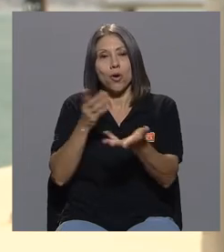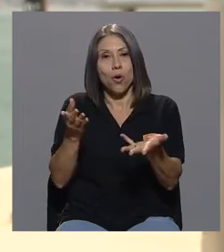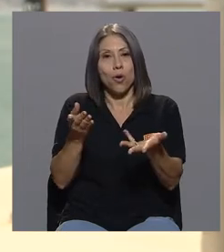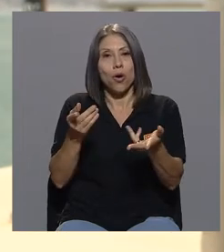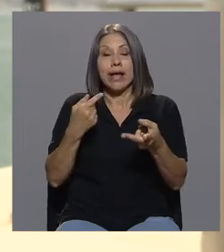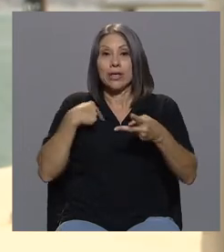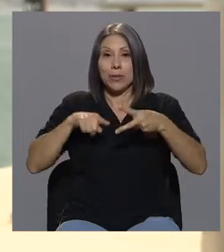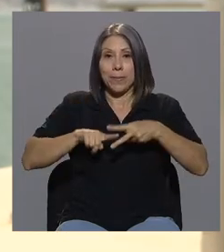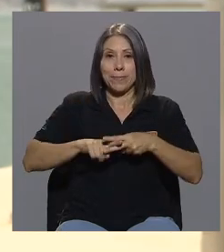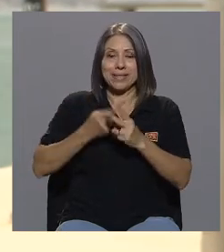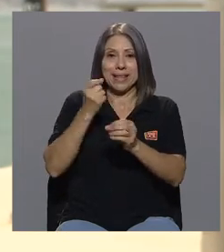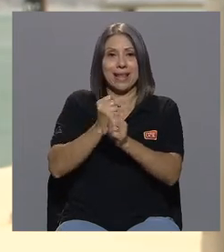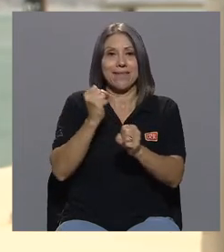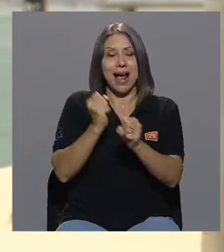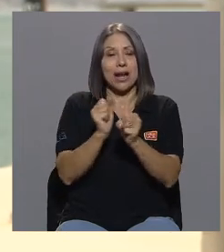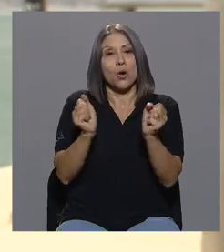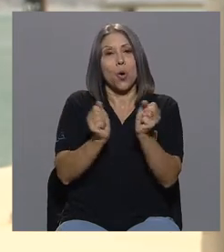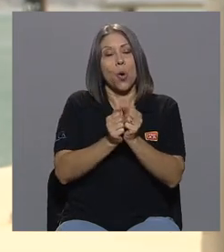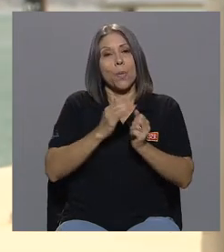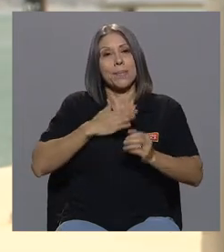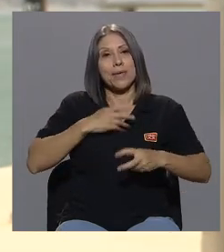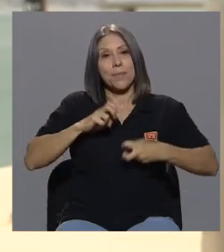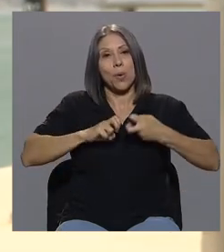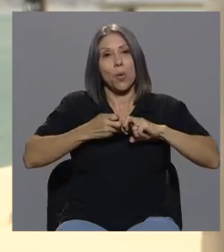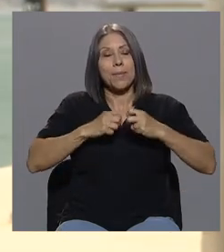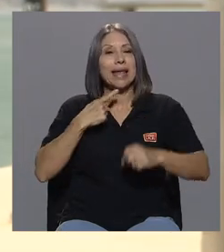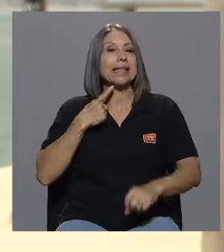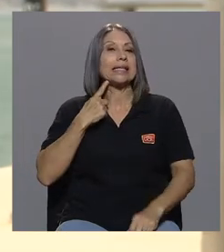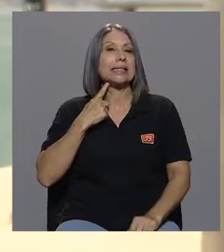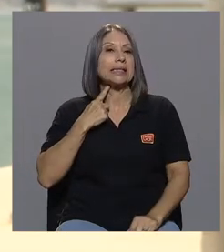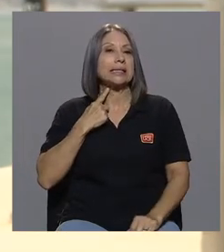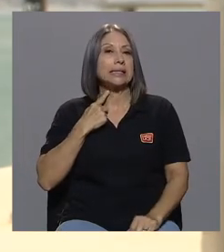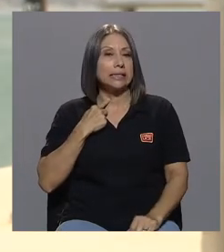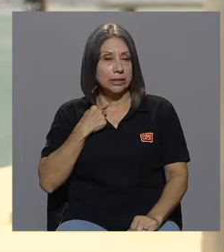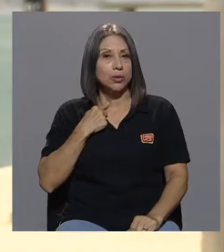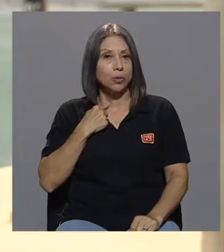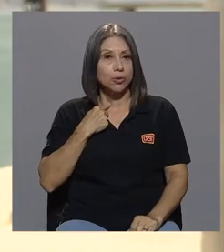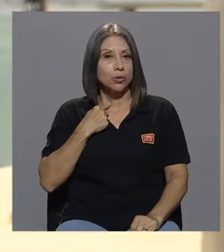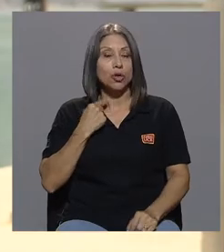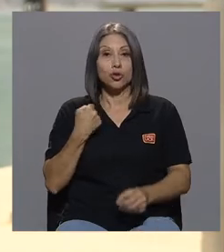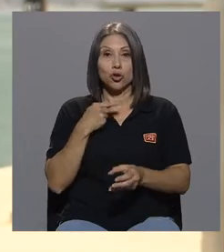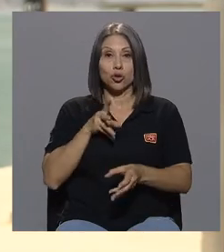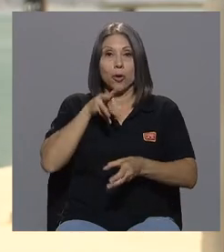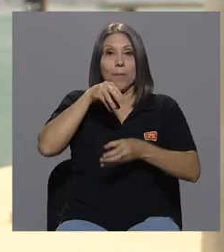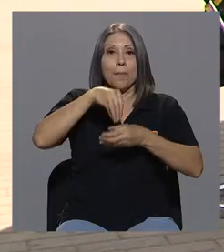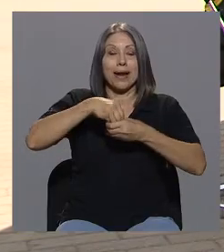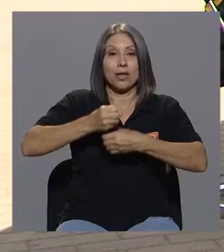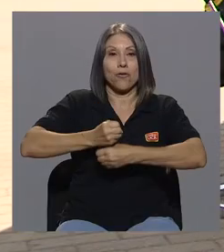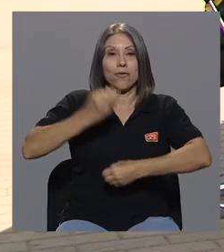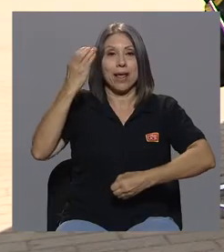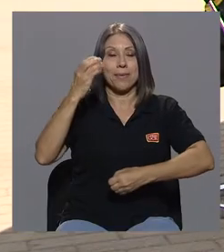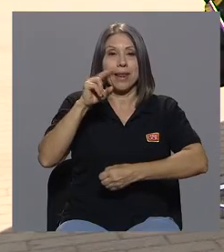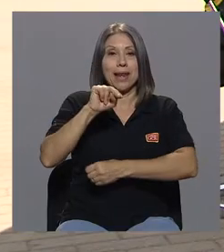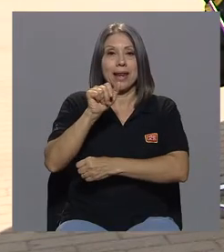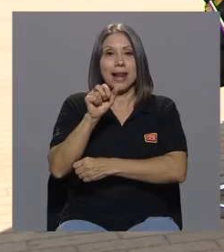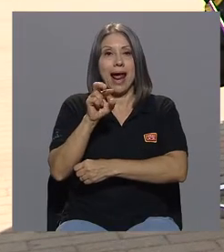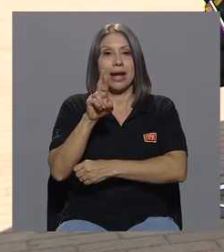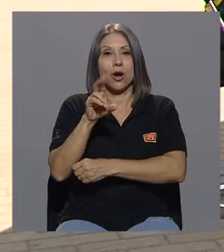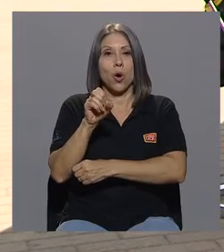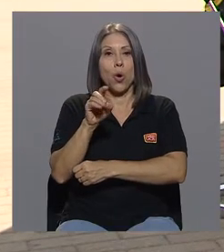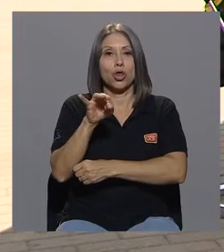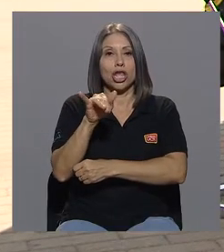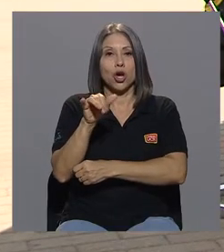mi mi problemática de adicción yo soy parte de la confraternidad de narcóticos anónimos y este